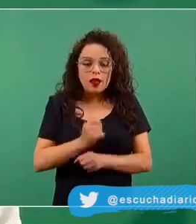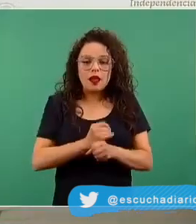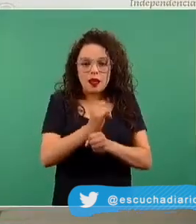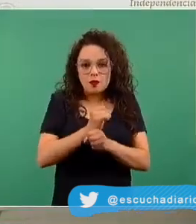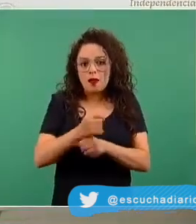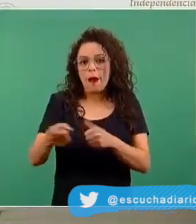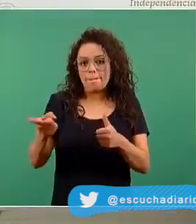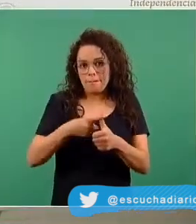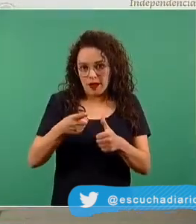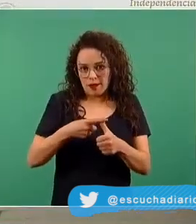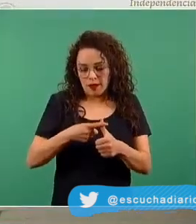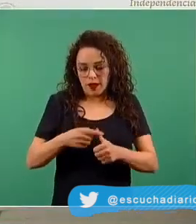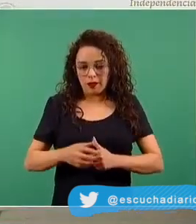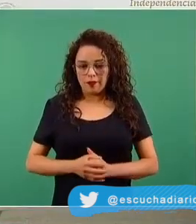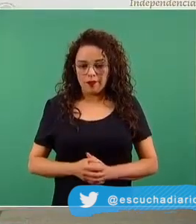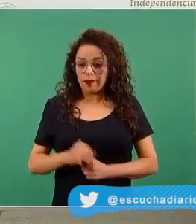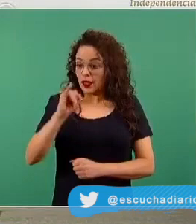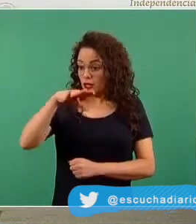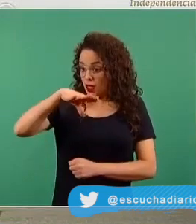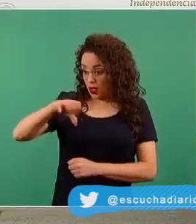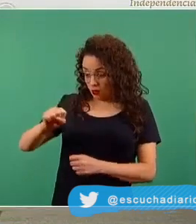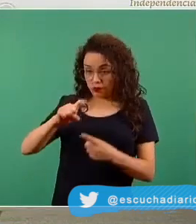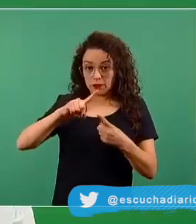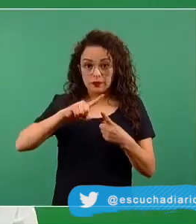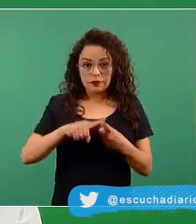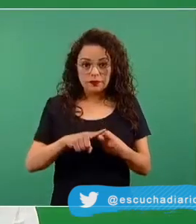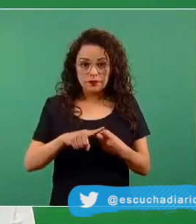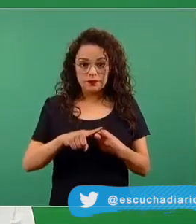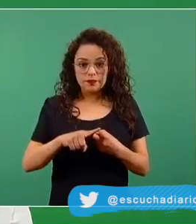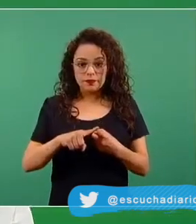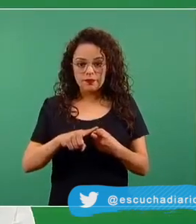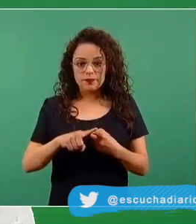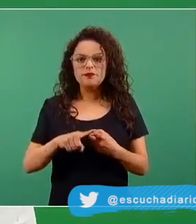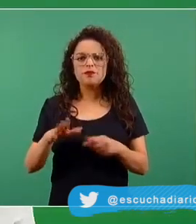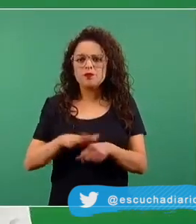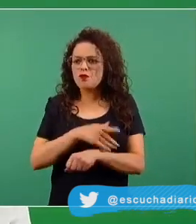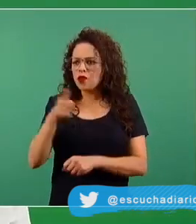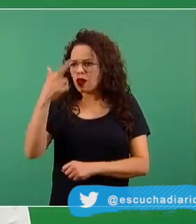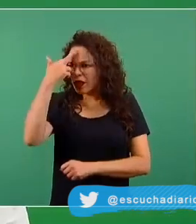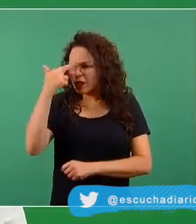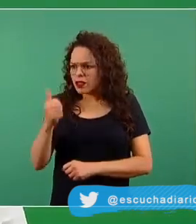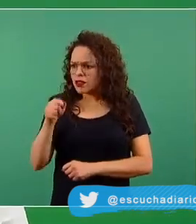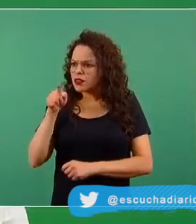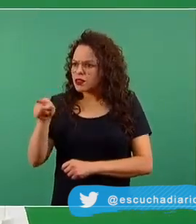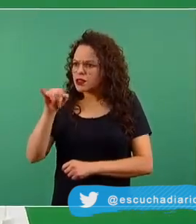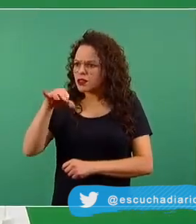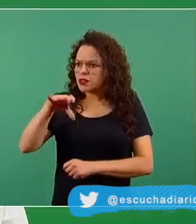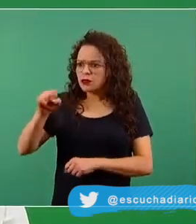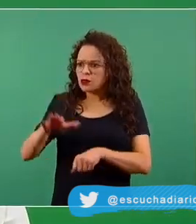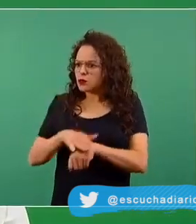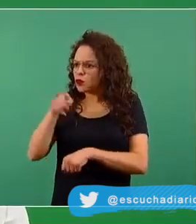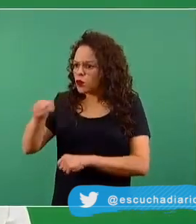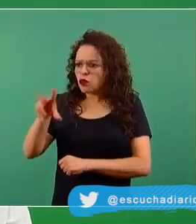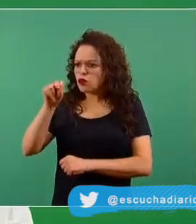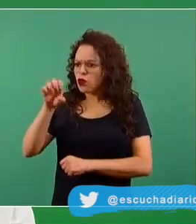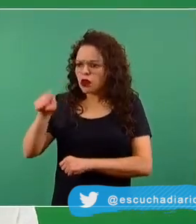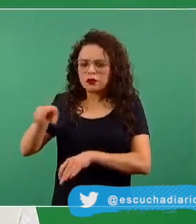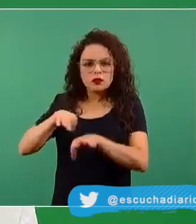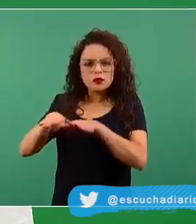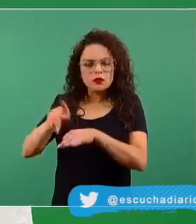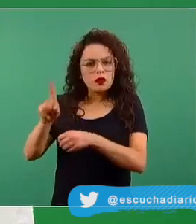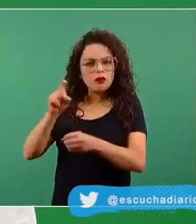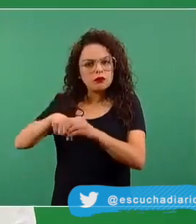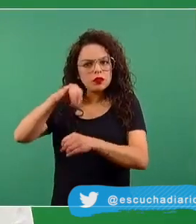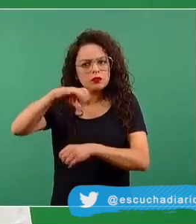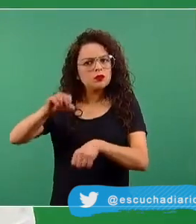tanto por el propio Instituto Mexicano del Seguro Social, ¿por qué razón el seguro si esta persona no era del Seguro